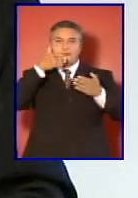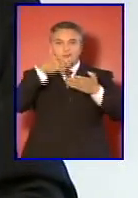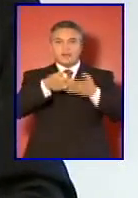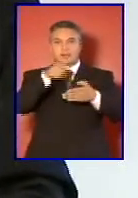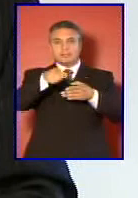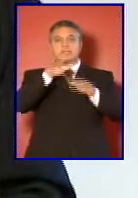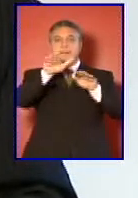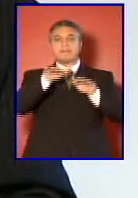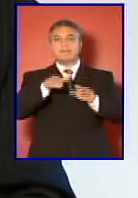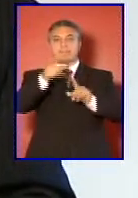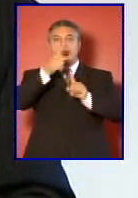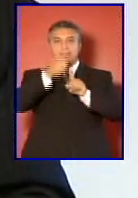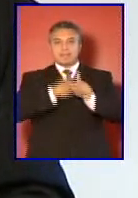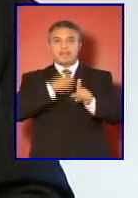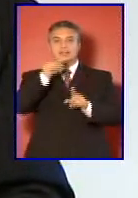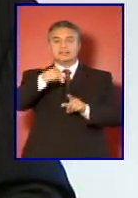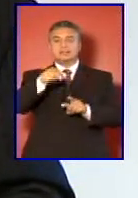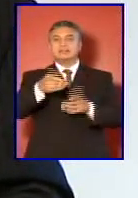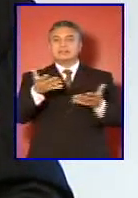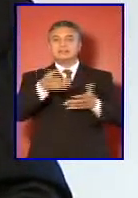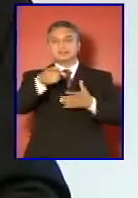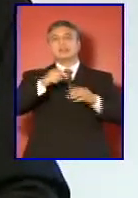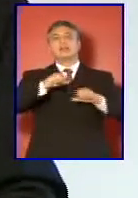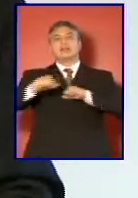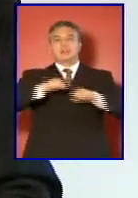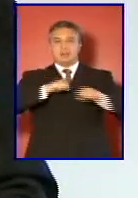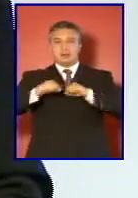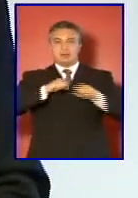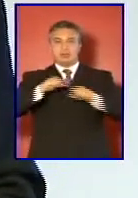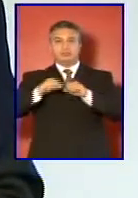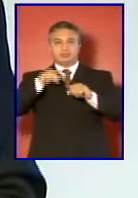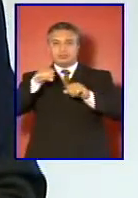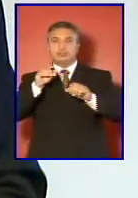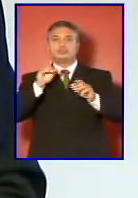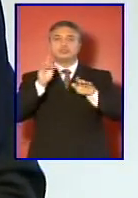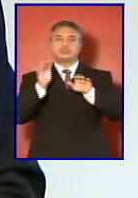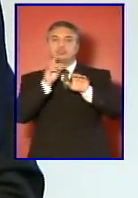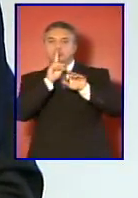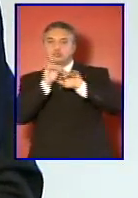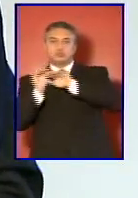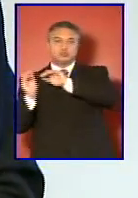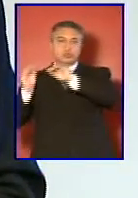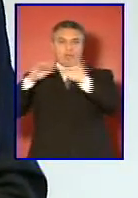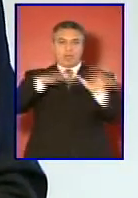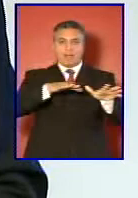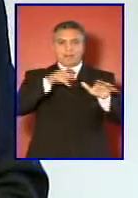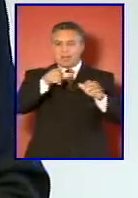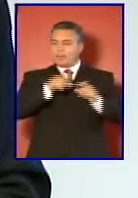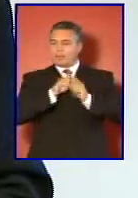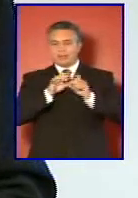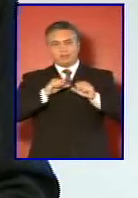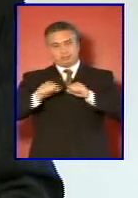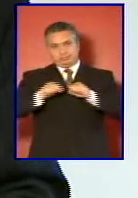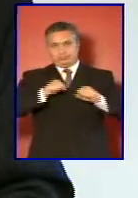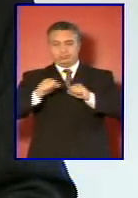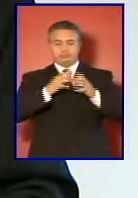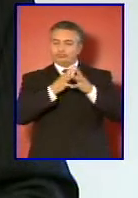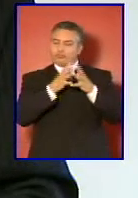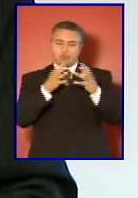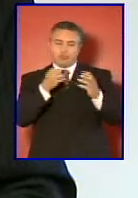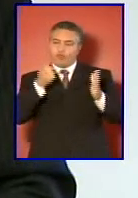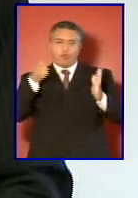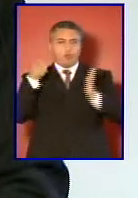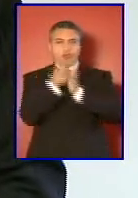fue este terremoto y tsunami, el quinto en intensidad en el mundo, que golpeó fuertemente a nuestro país,